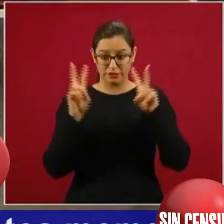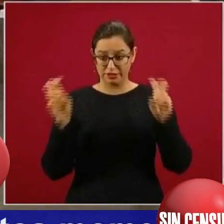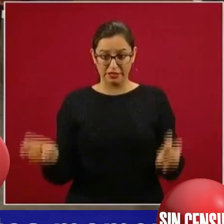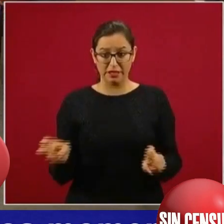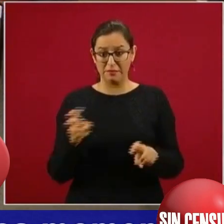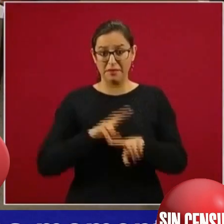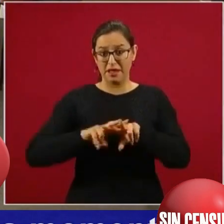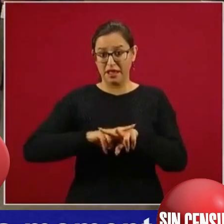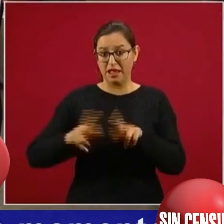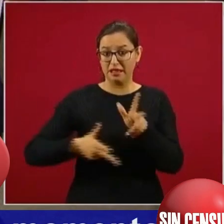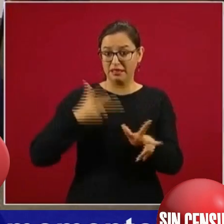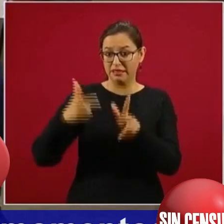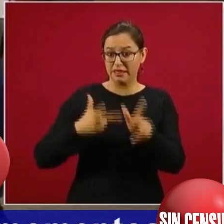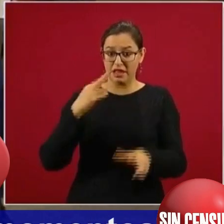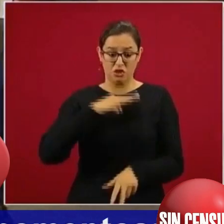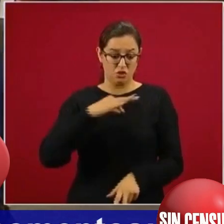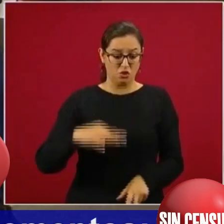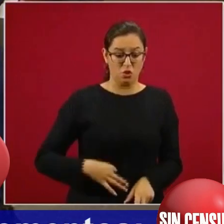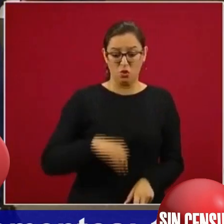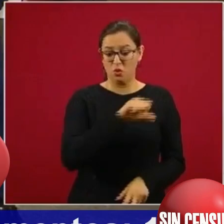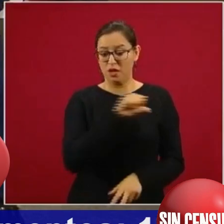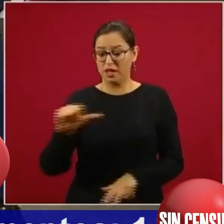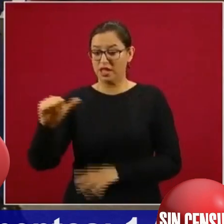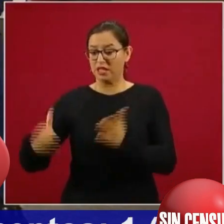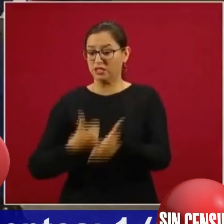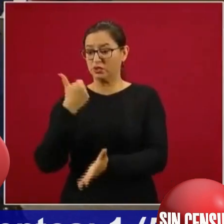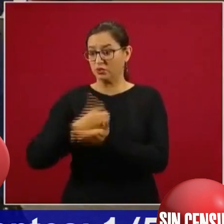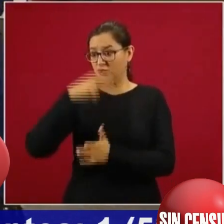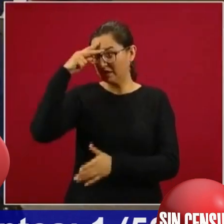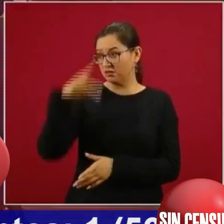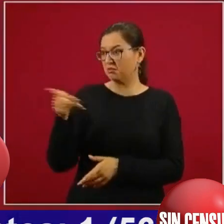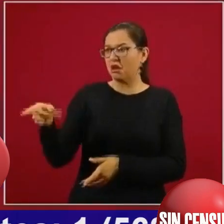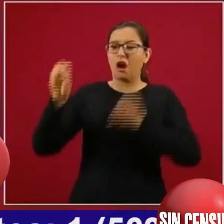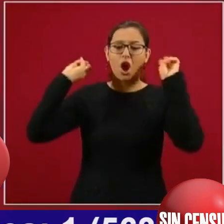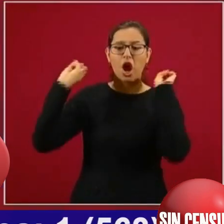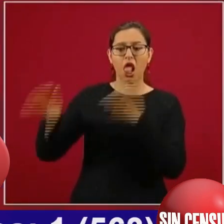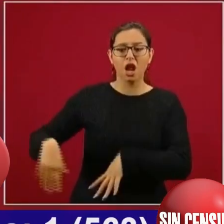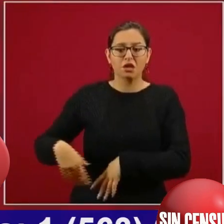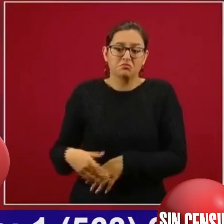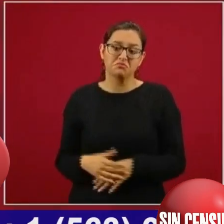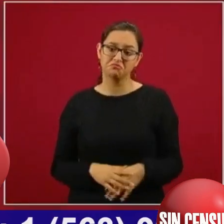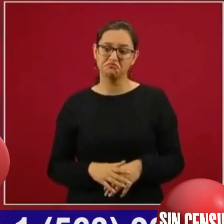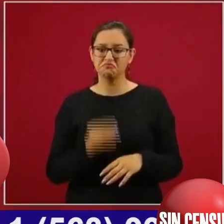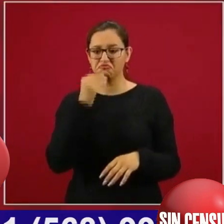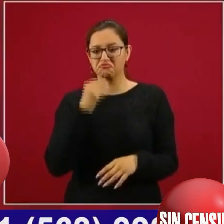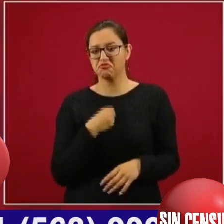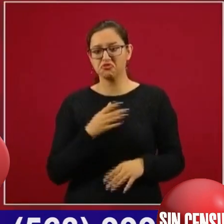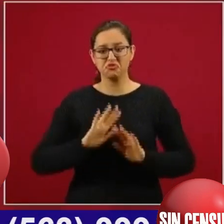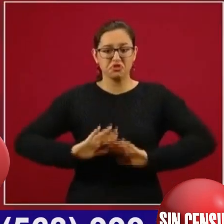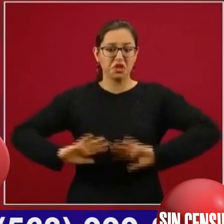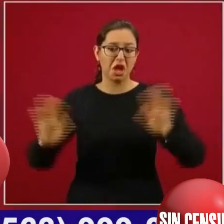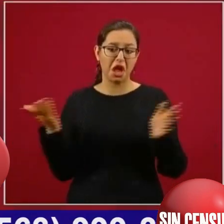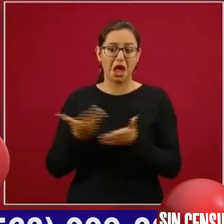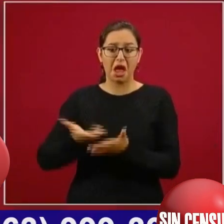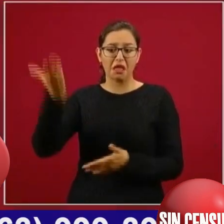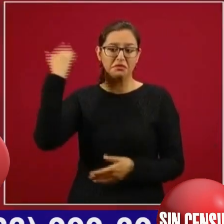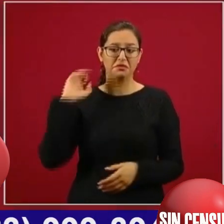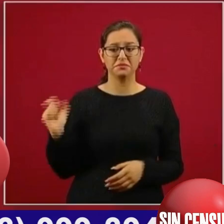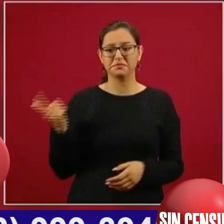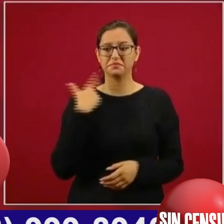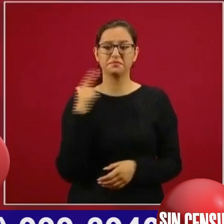México, ni modo de dejarlo y decir estuvo mal planeado, cuando ya